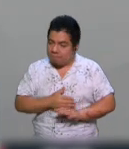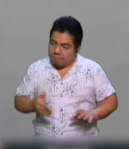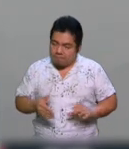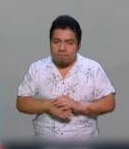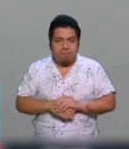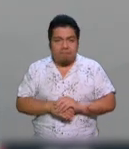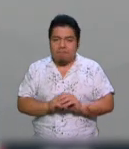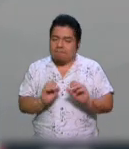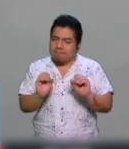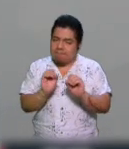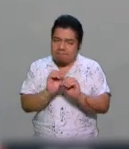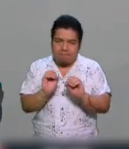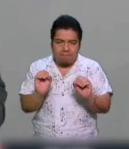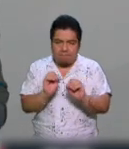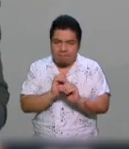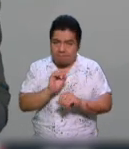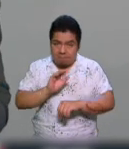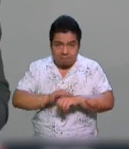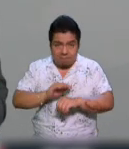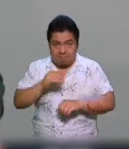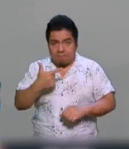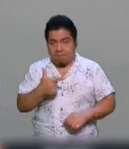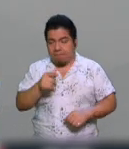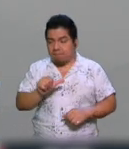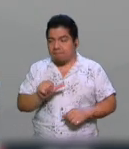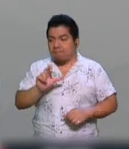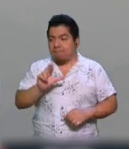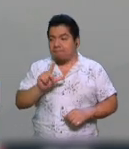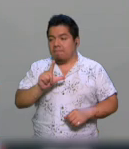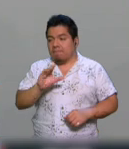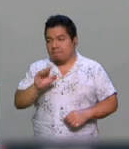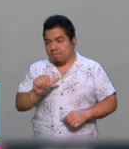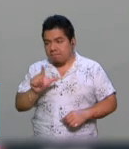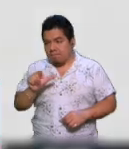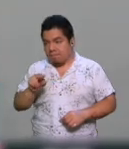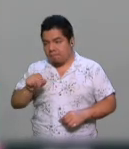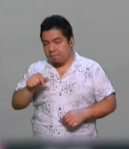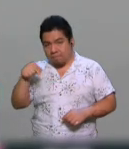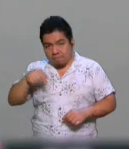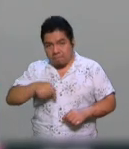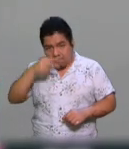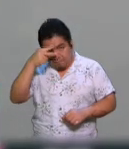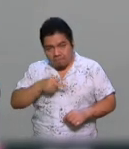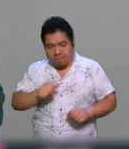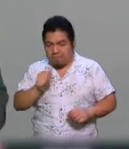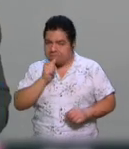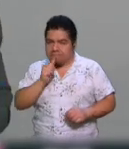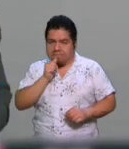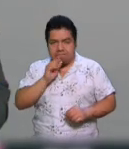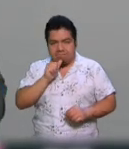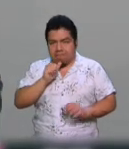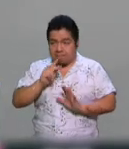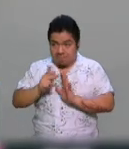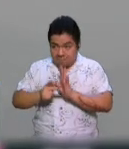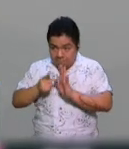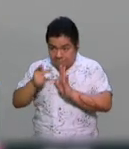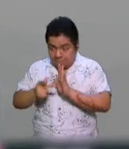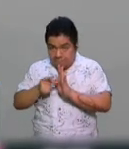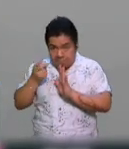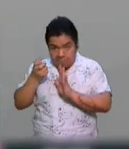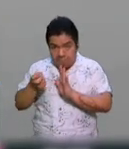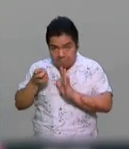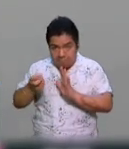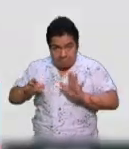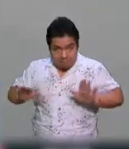queremos que haya más Garcías Lunas en México. No pueden volverse a repetir este tipo